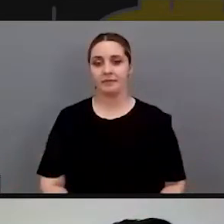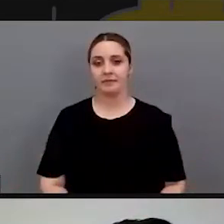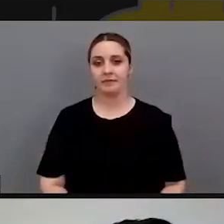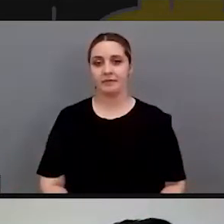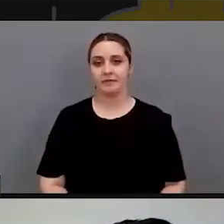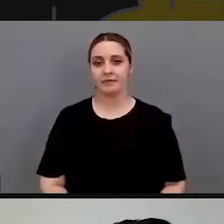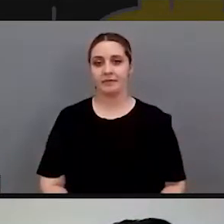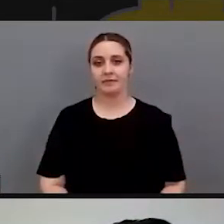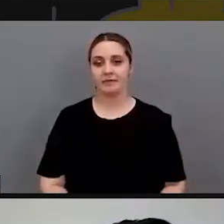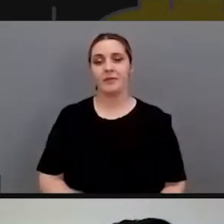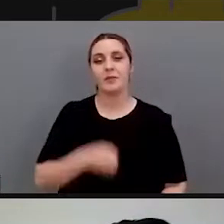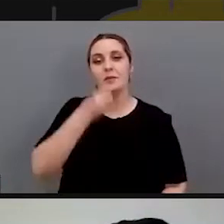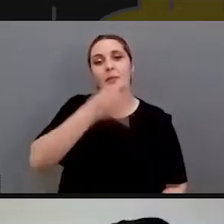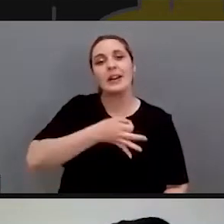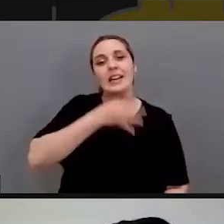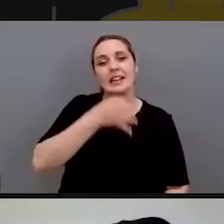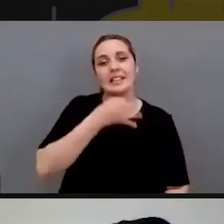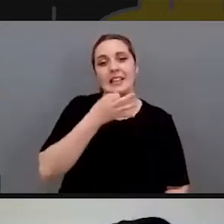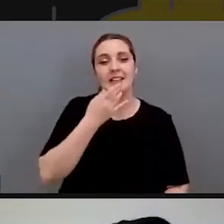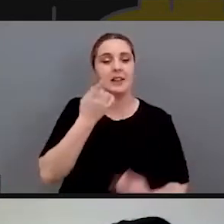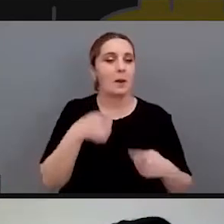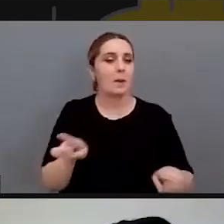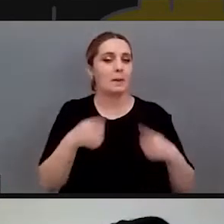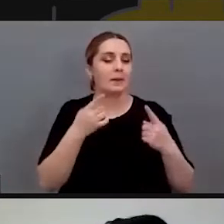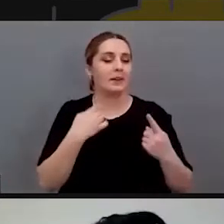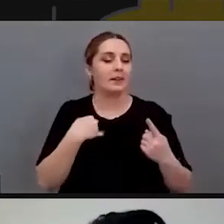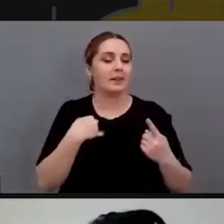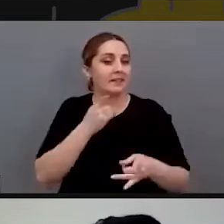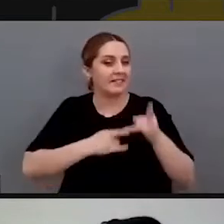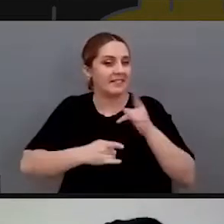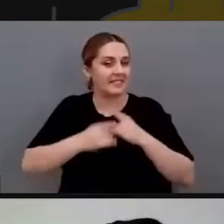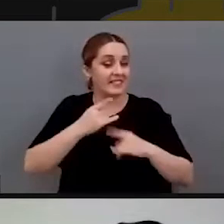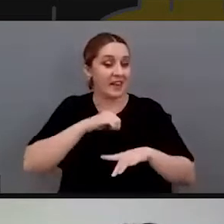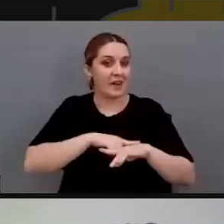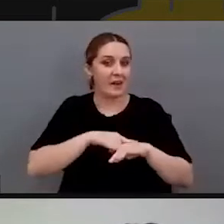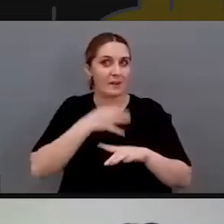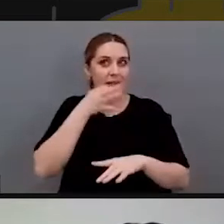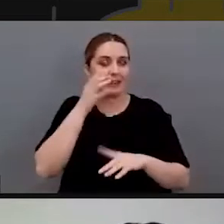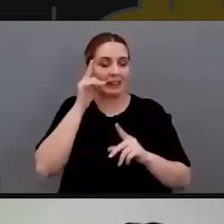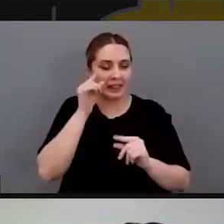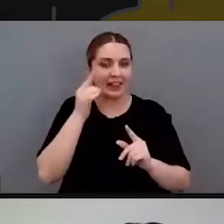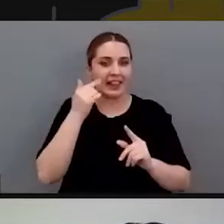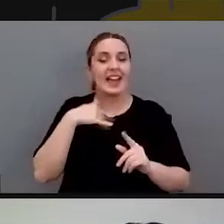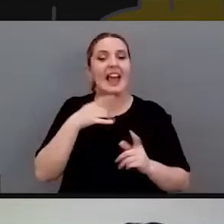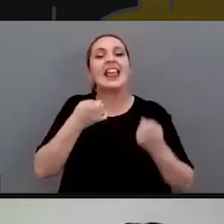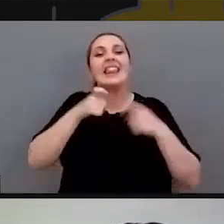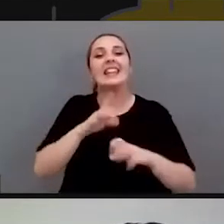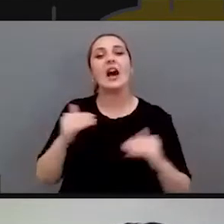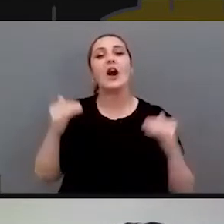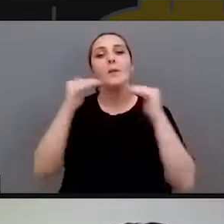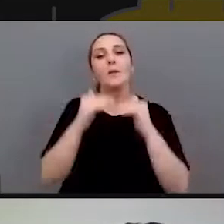Buenas tardes, después esta música tan atractiva en esta hora de la tarde, tenemos esta cita de los jueves,